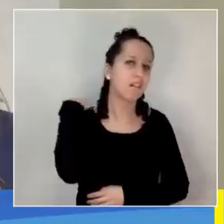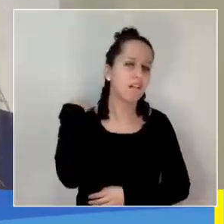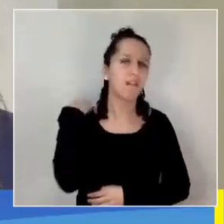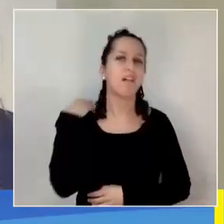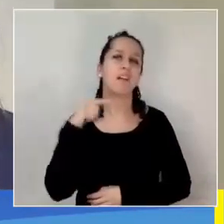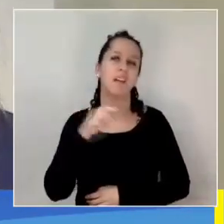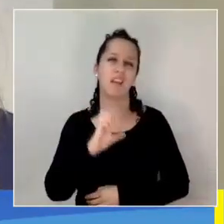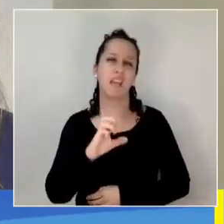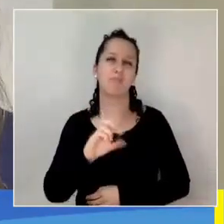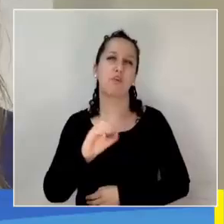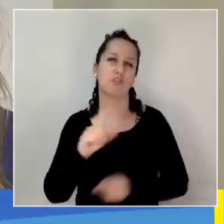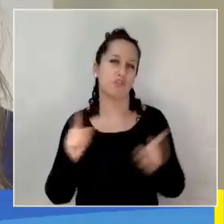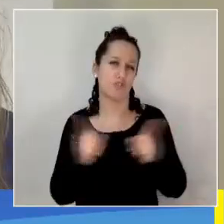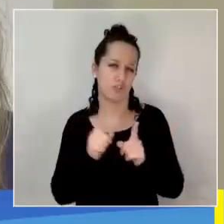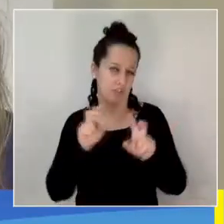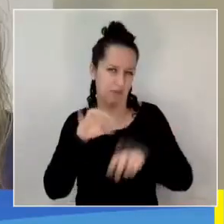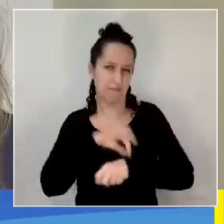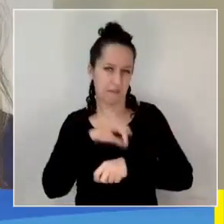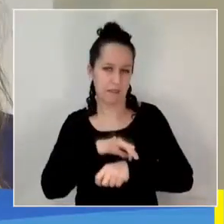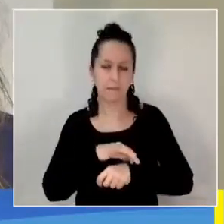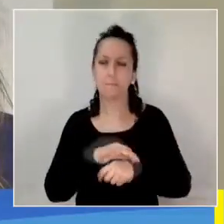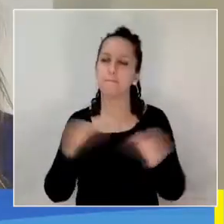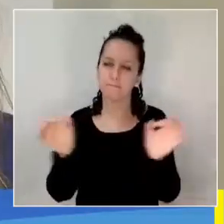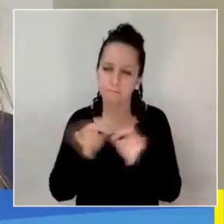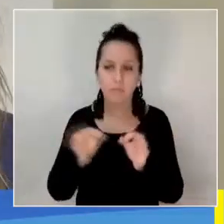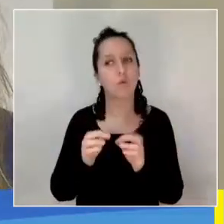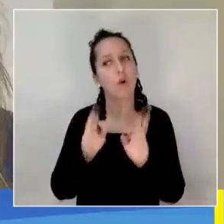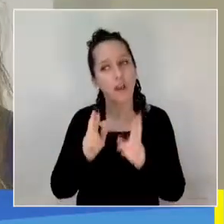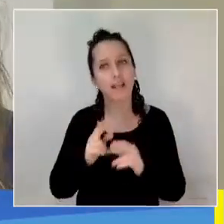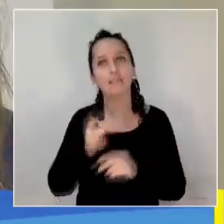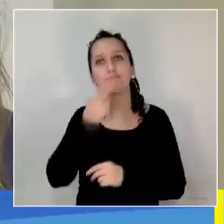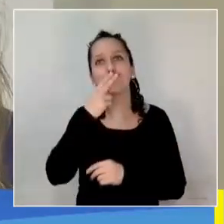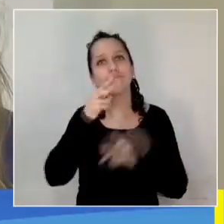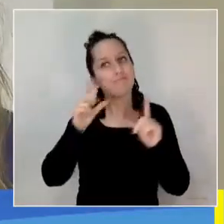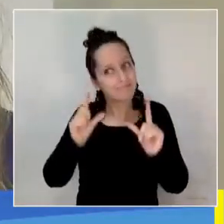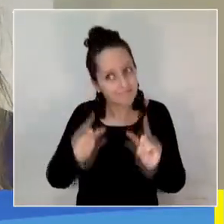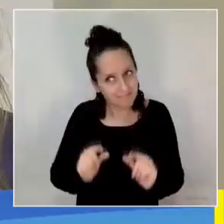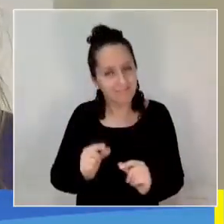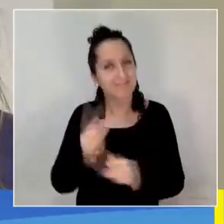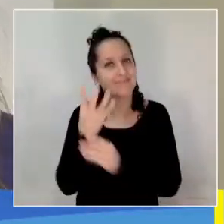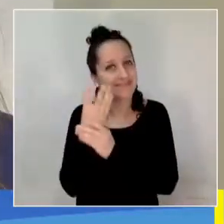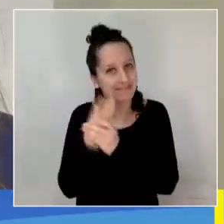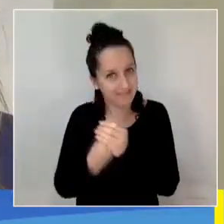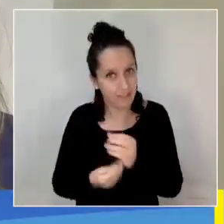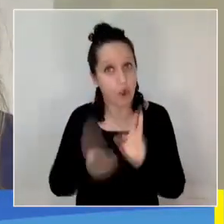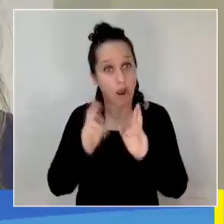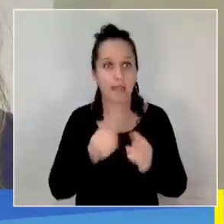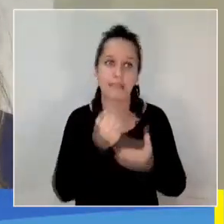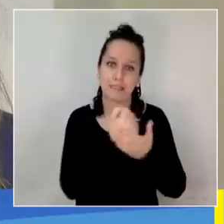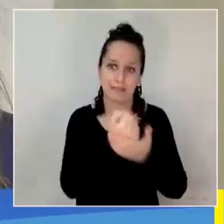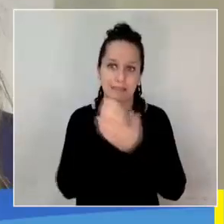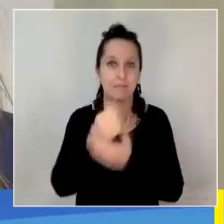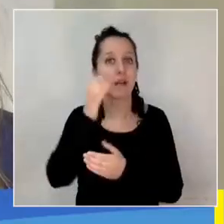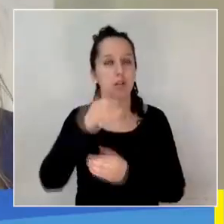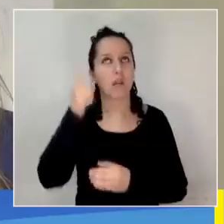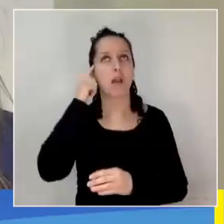y también vamos haciendo consejerías antitabáquicas, donde vamos ayudando a nuestros usuarios,